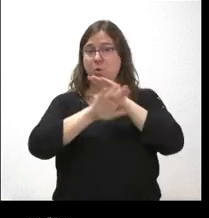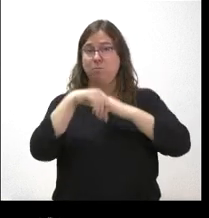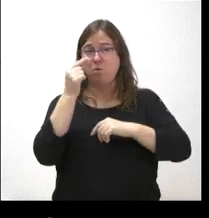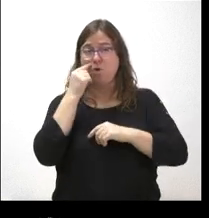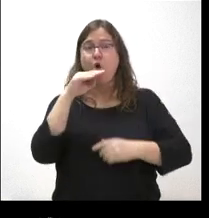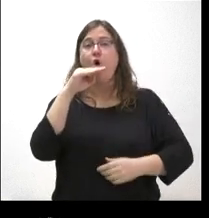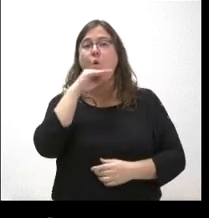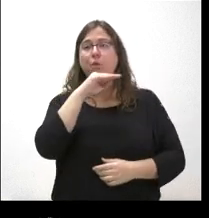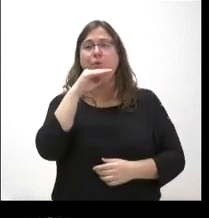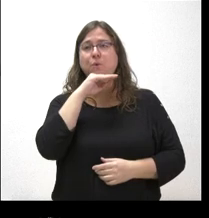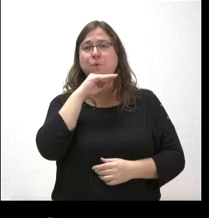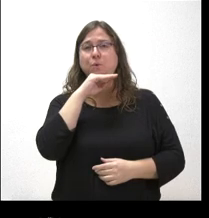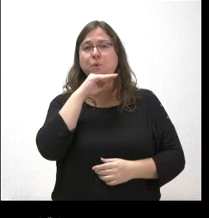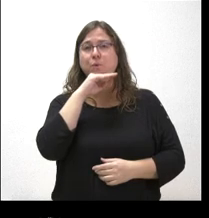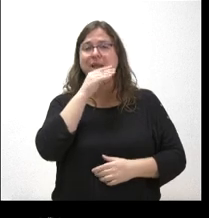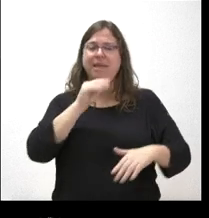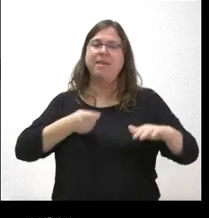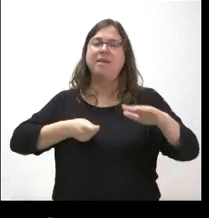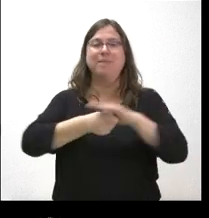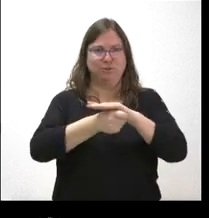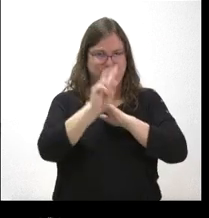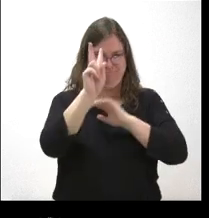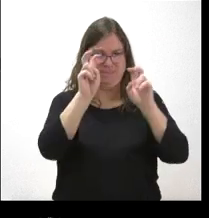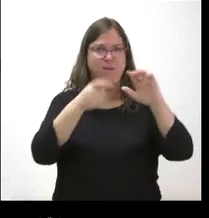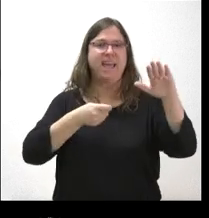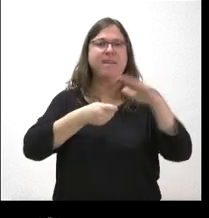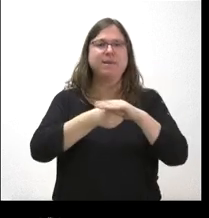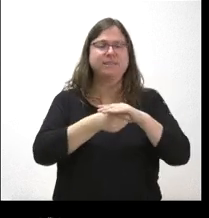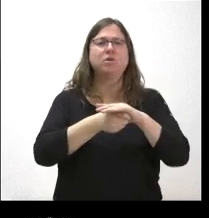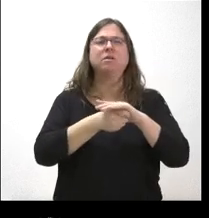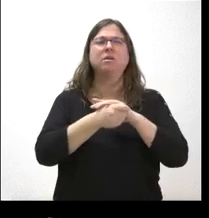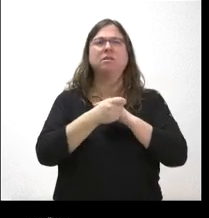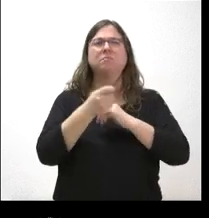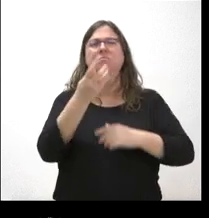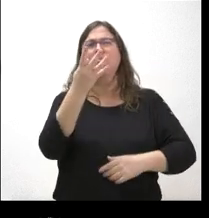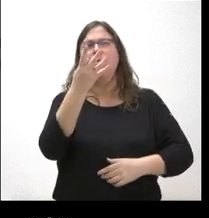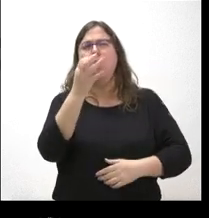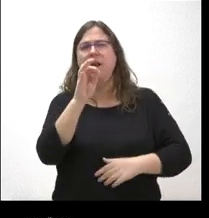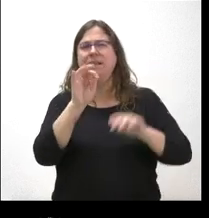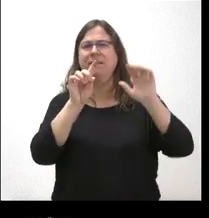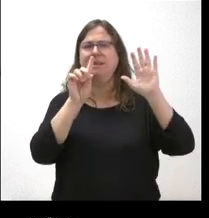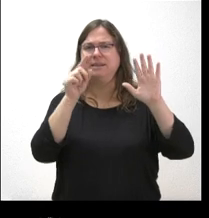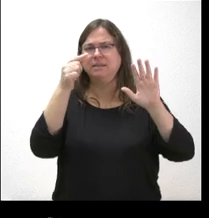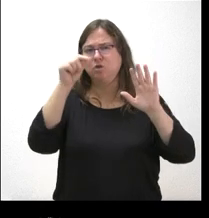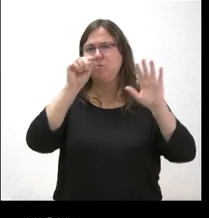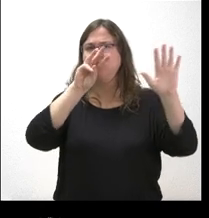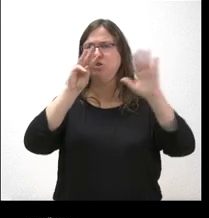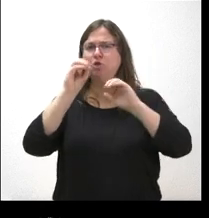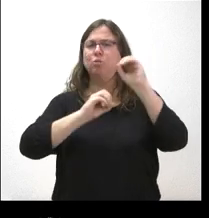octubre de las inversiones si me refiero y andamos sobre un 46-88%